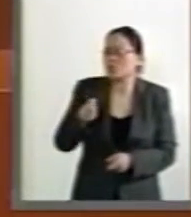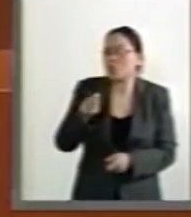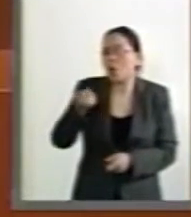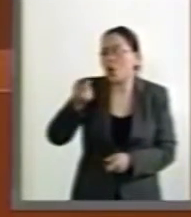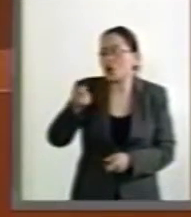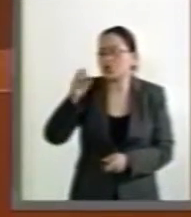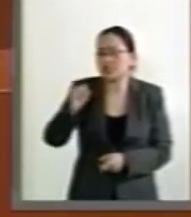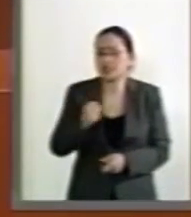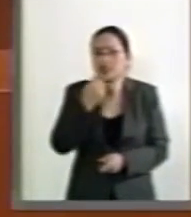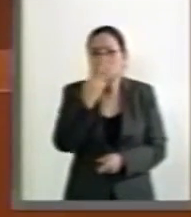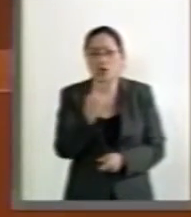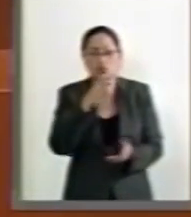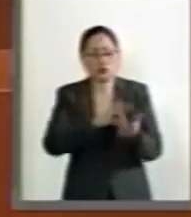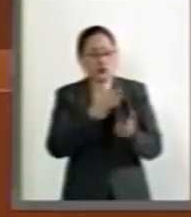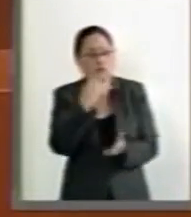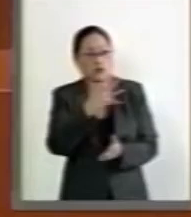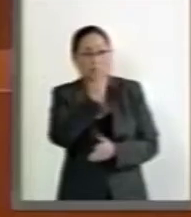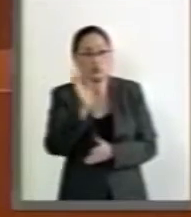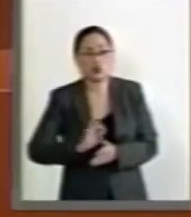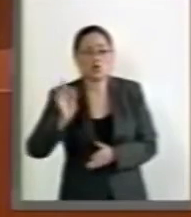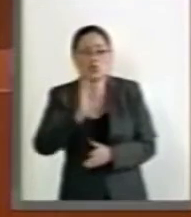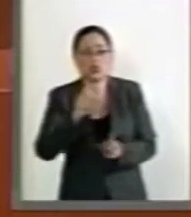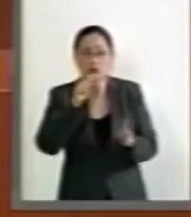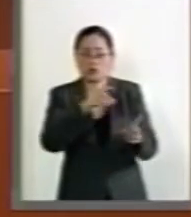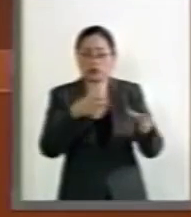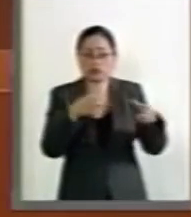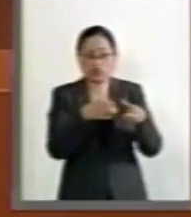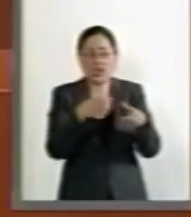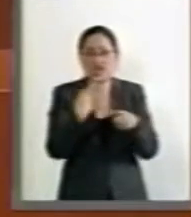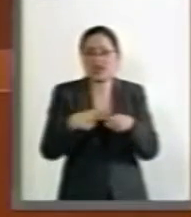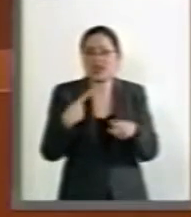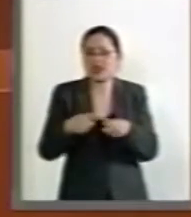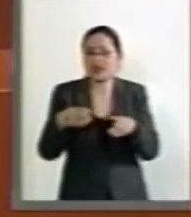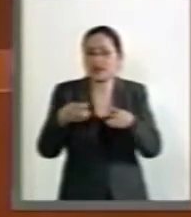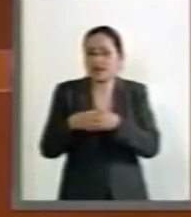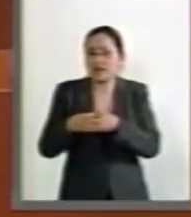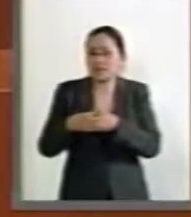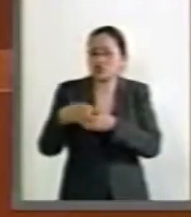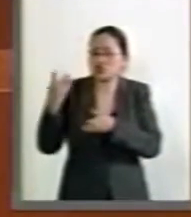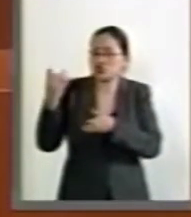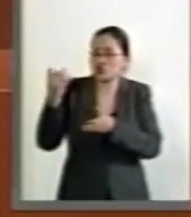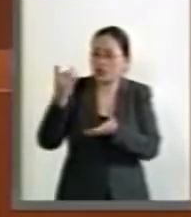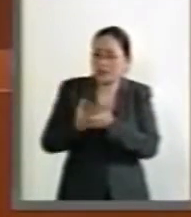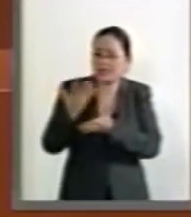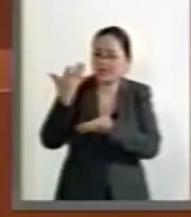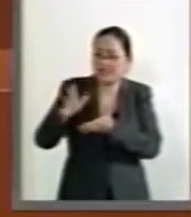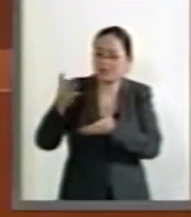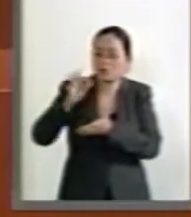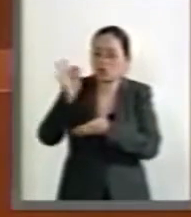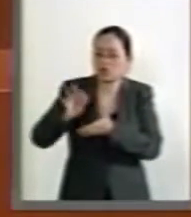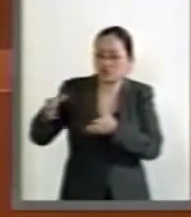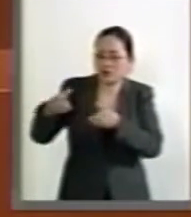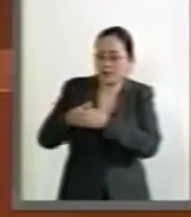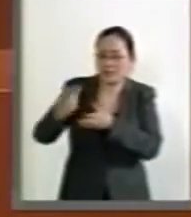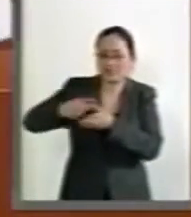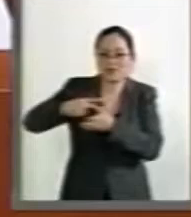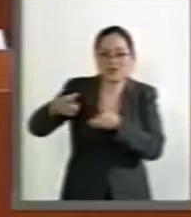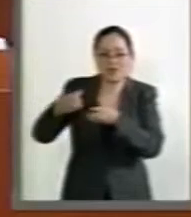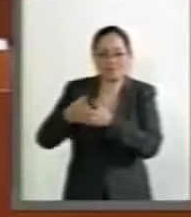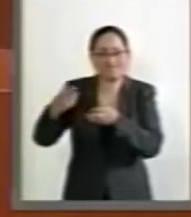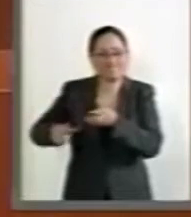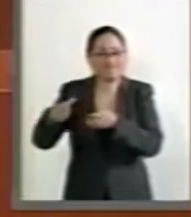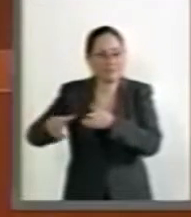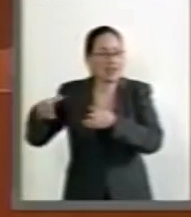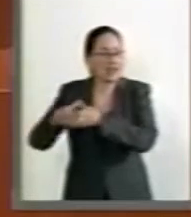64.4% de la misma pertenece al 10% de la población de mayores